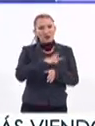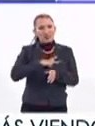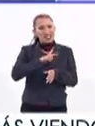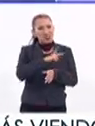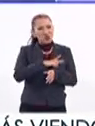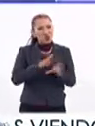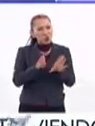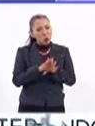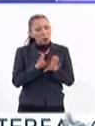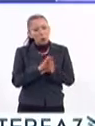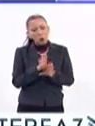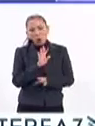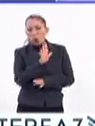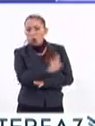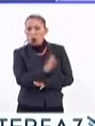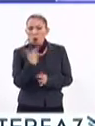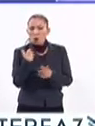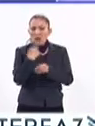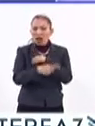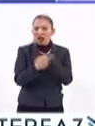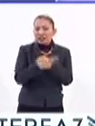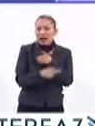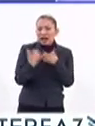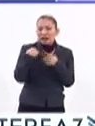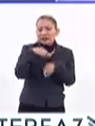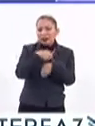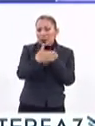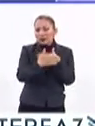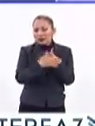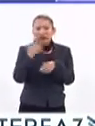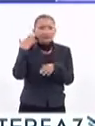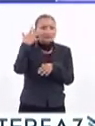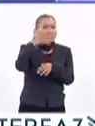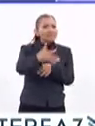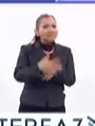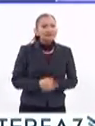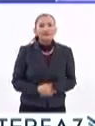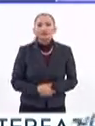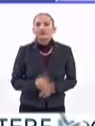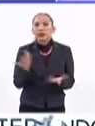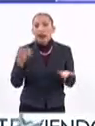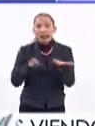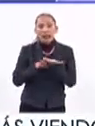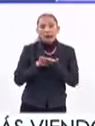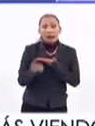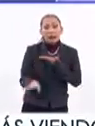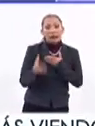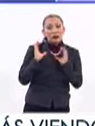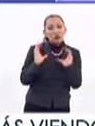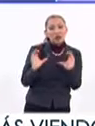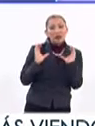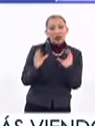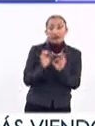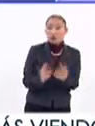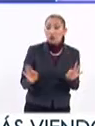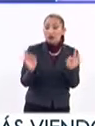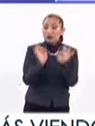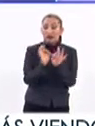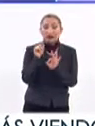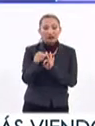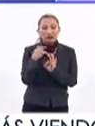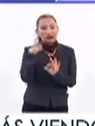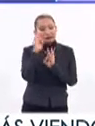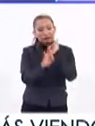supuesto cuáles son las repercusiones a corto, mediano y largo plazo. La prevención es clave, la prevención es clave y